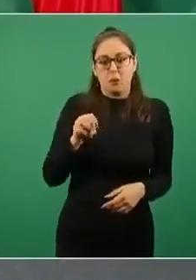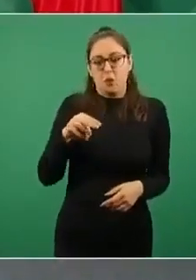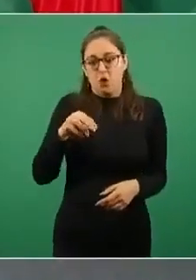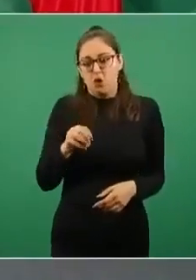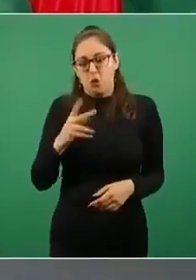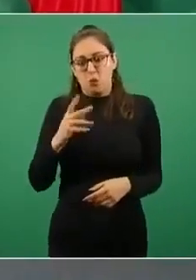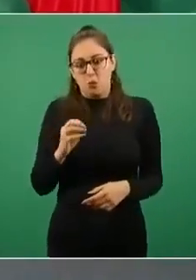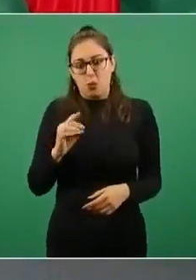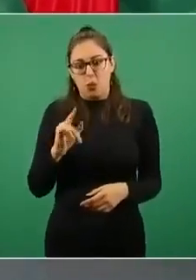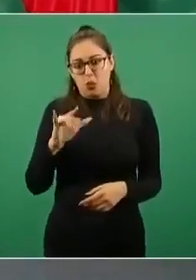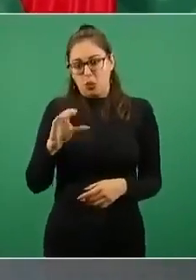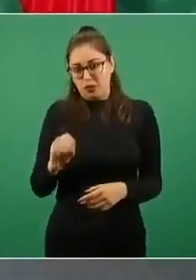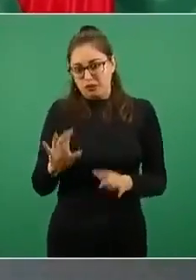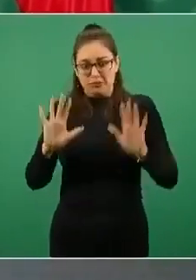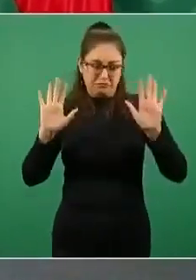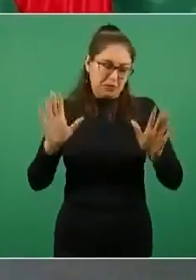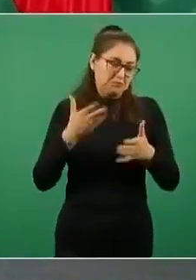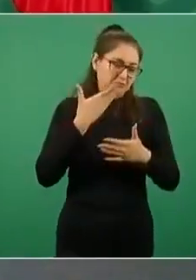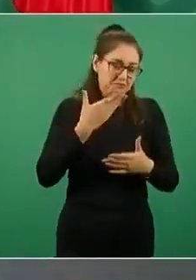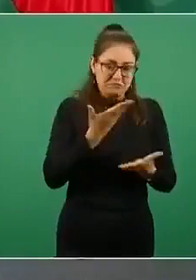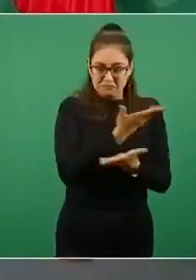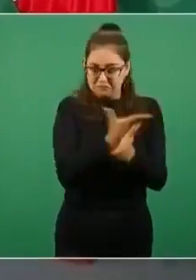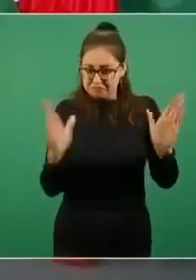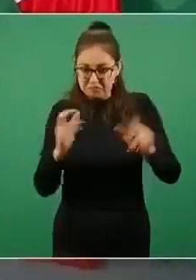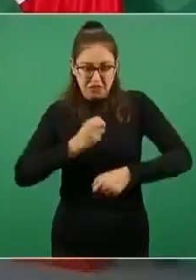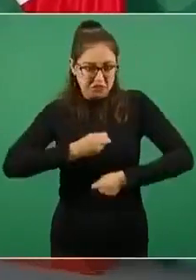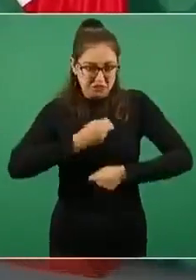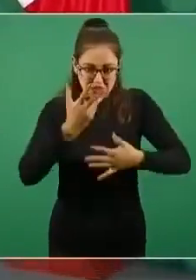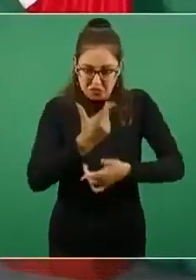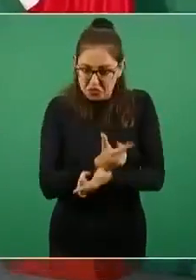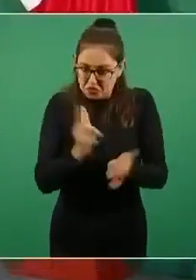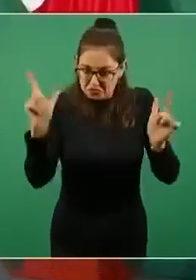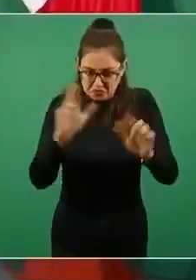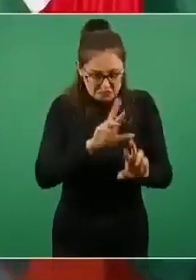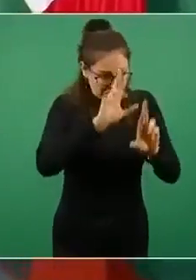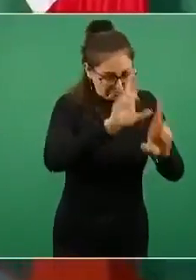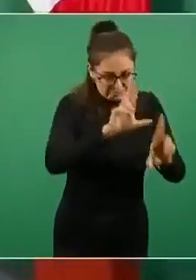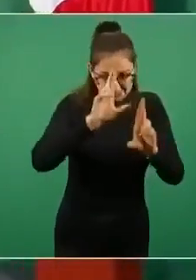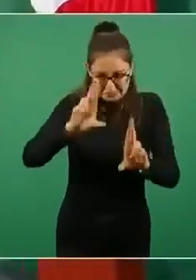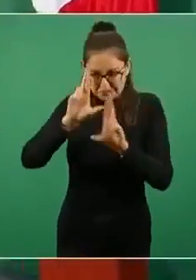y restrito a la libertad de expresión y obviamente al